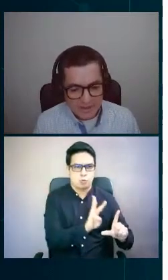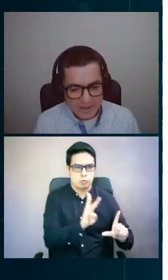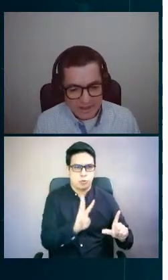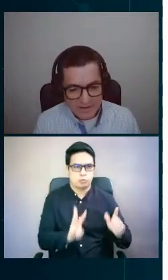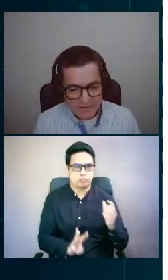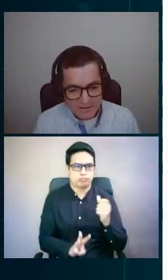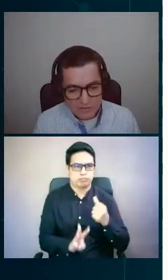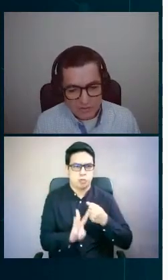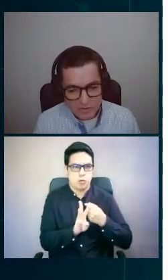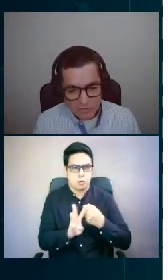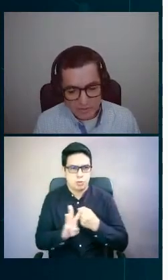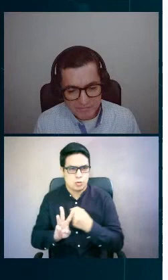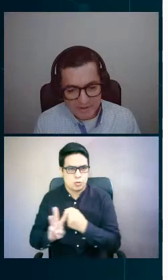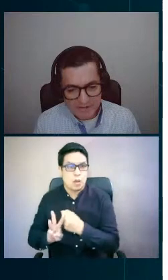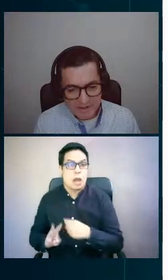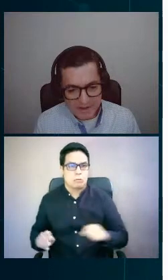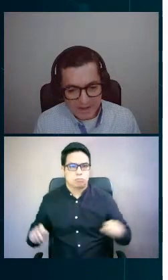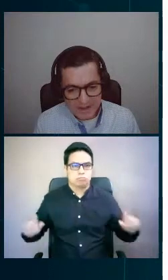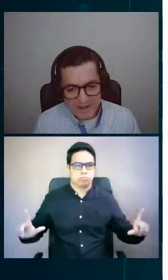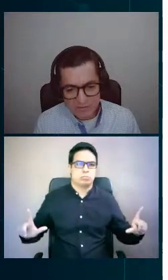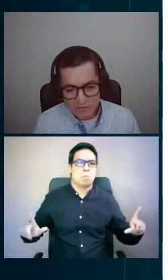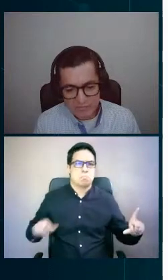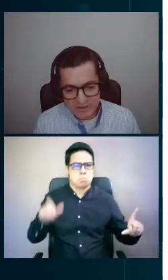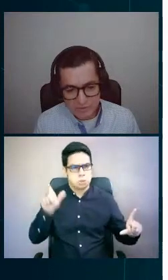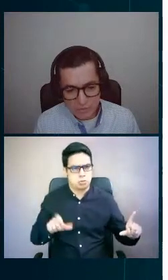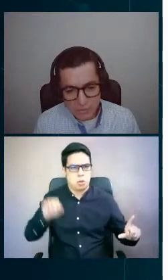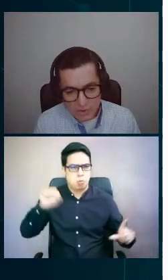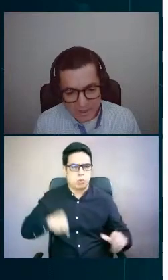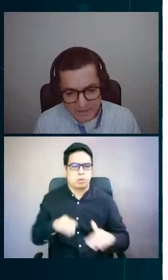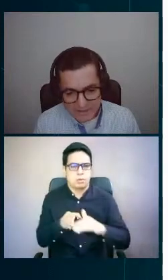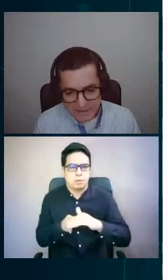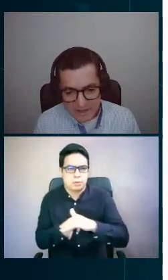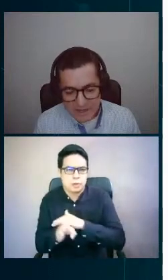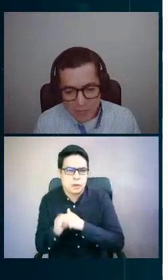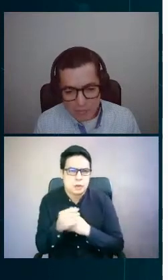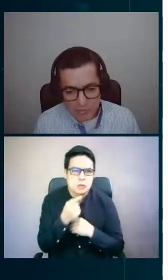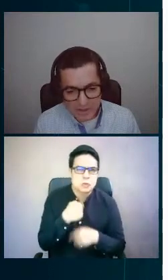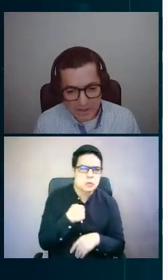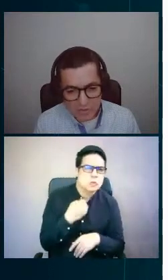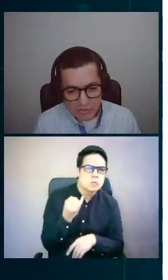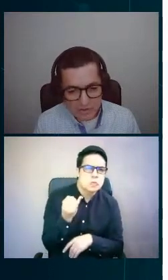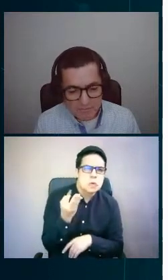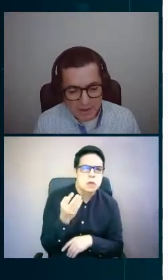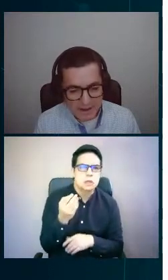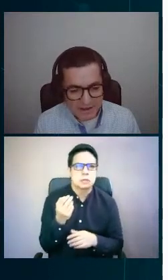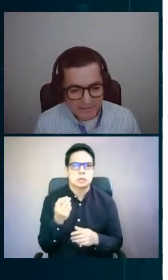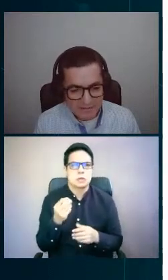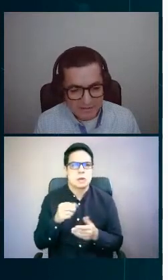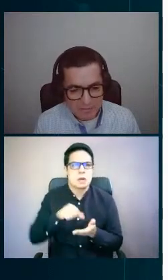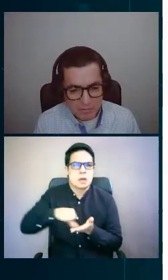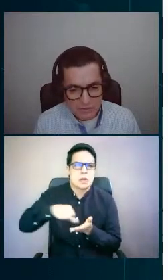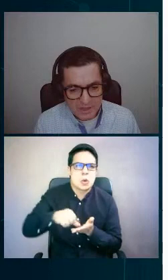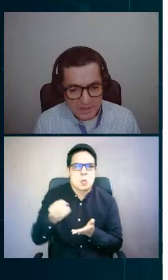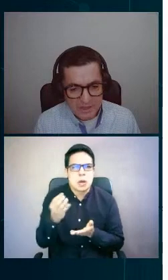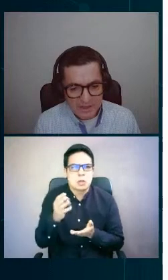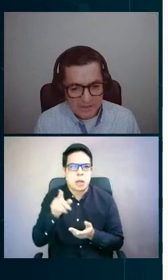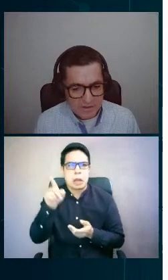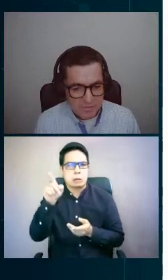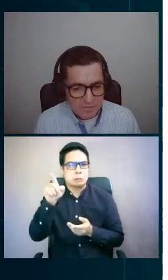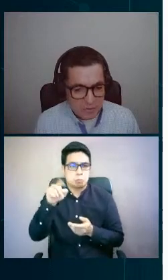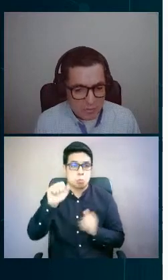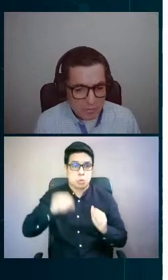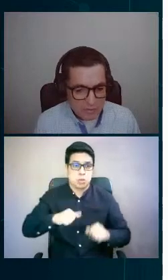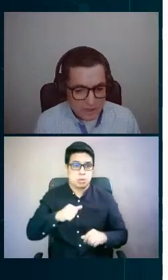tener acceso a sus perfiles de carga, a su factura y tener la oportunidad incluso de pagar a través del portal,